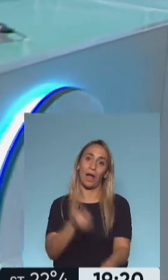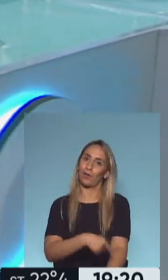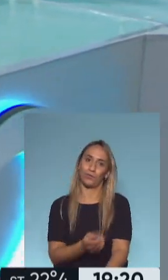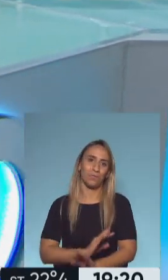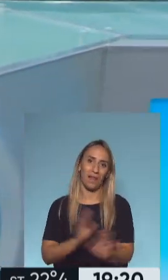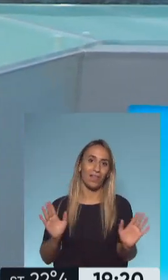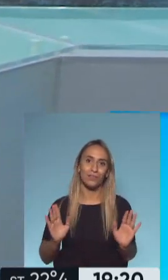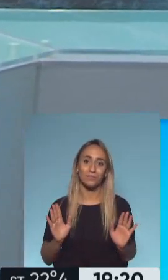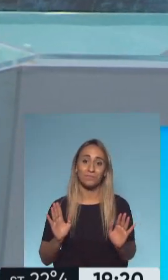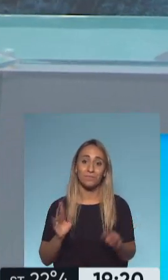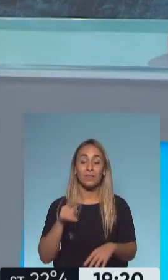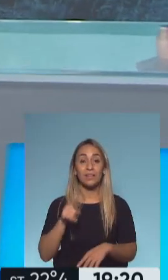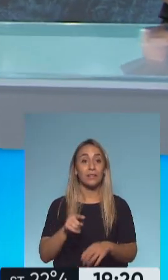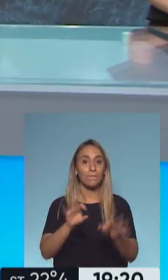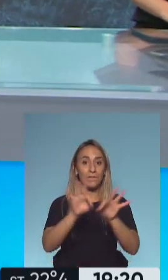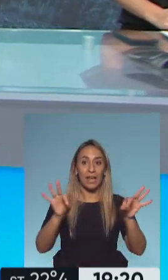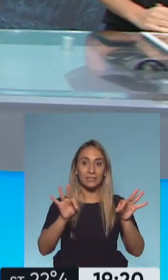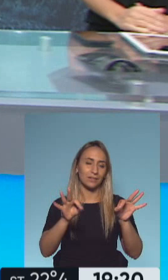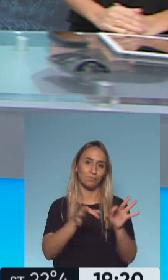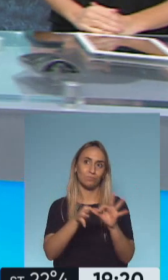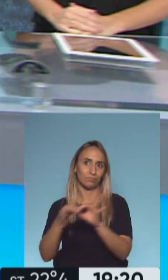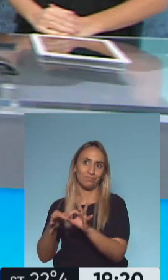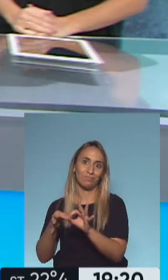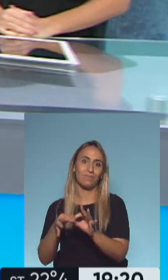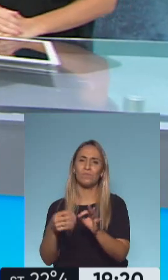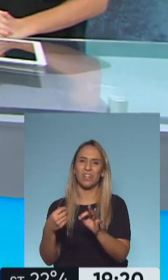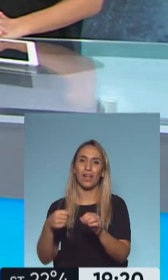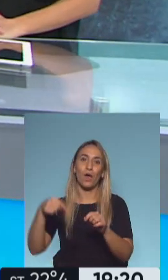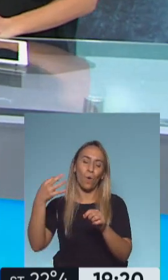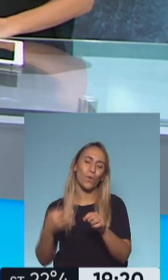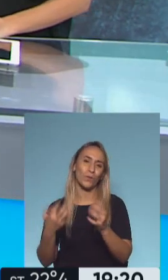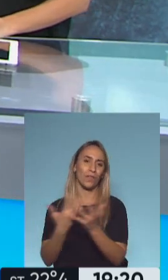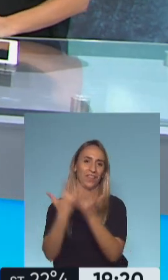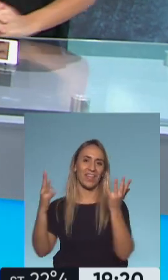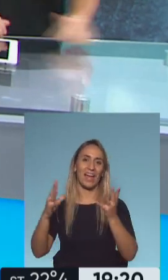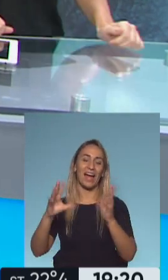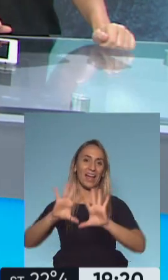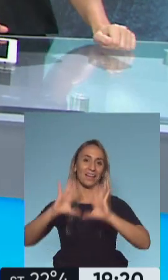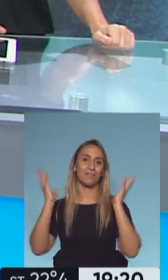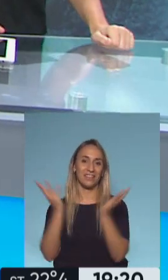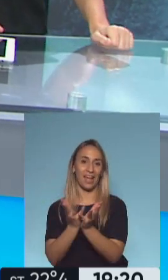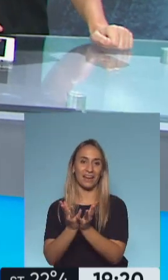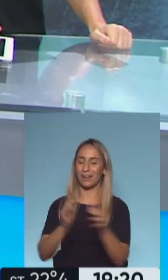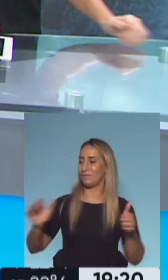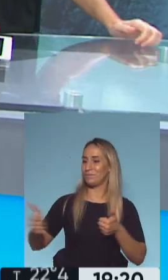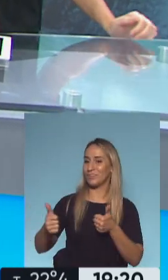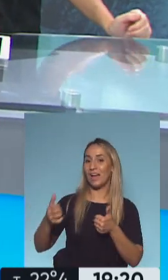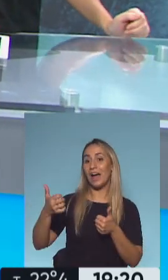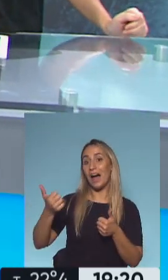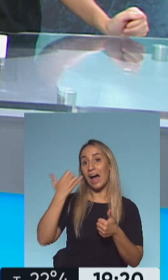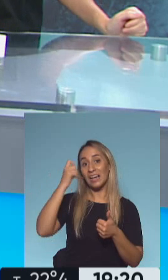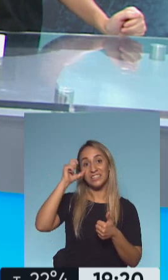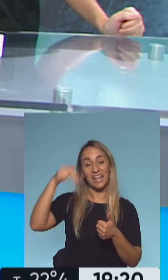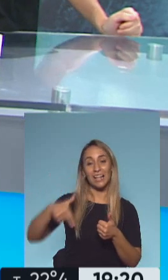escuchar. Y tiene mucho contexto esta frase, ¿no? A propósito del Día Internacional de la Tierra. Y estoy junto a Yelen Oliva. Buenas noches a Yelen. ¿Cómo estás?